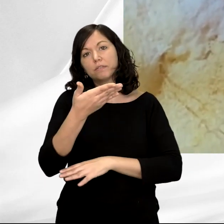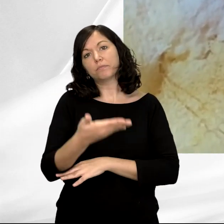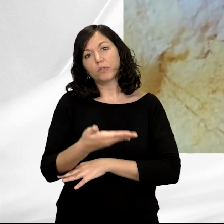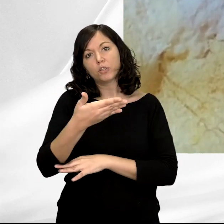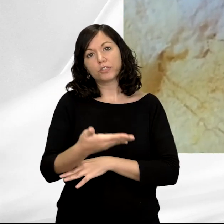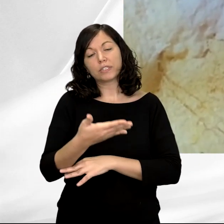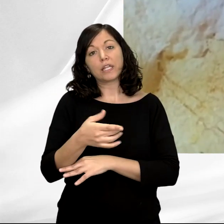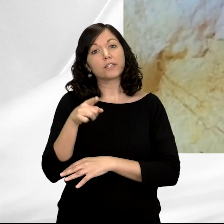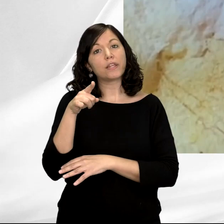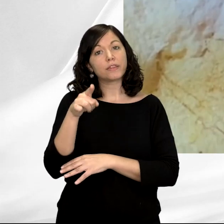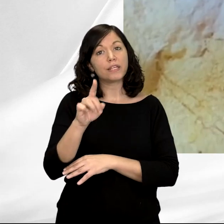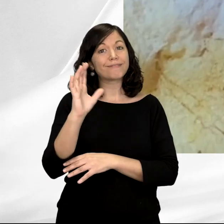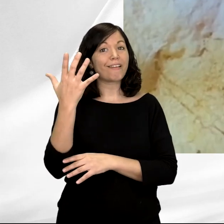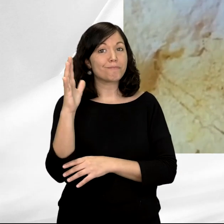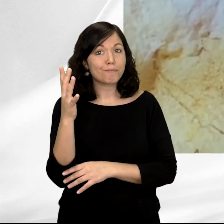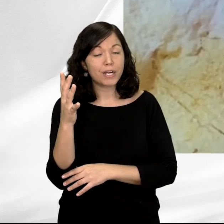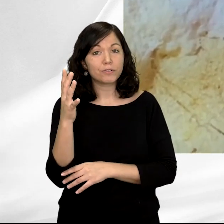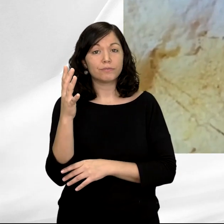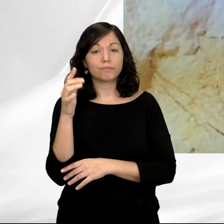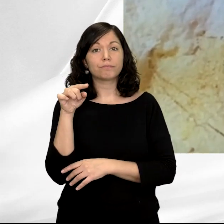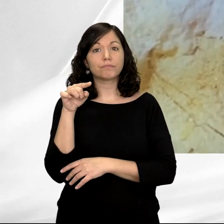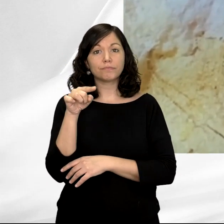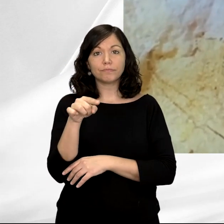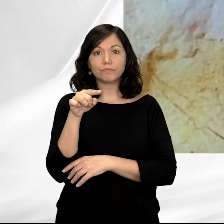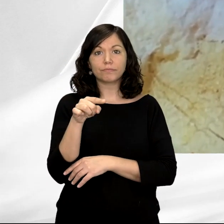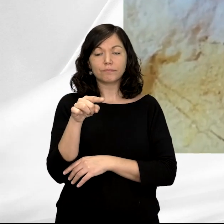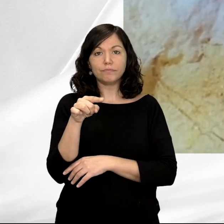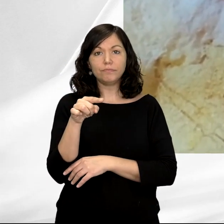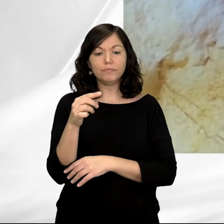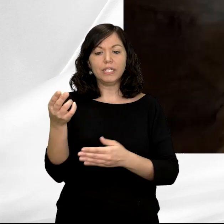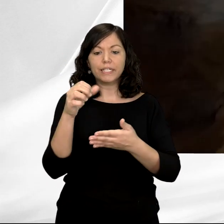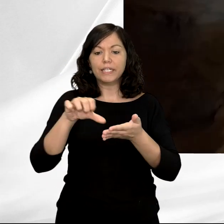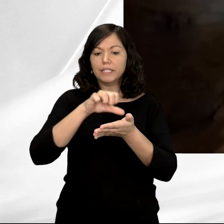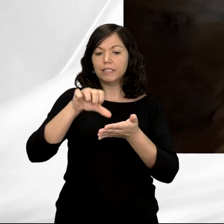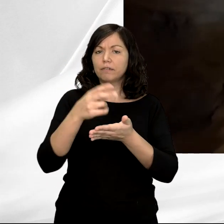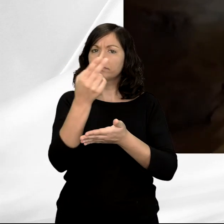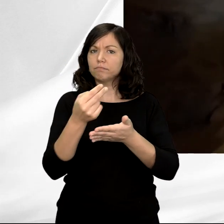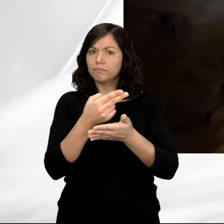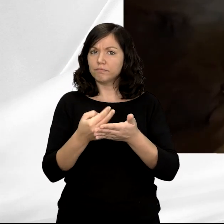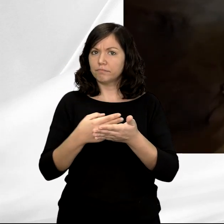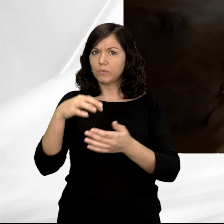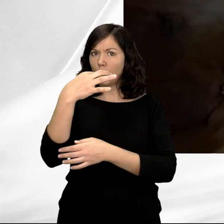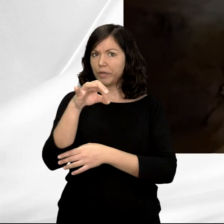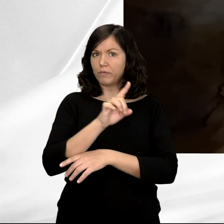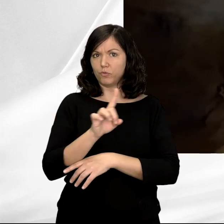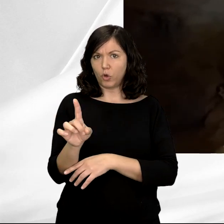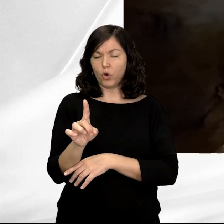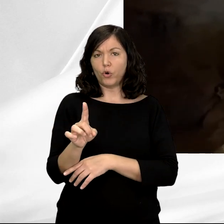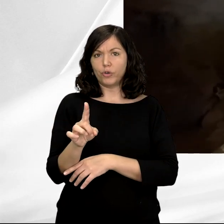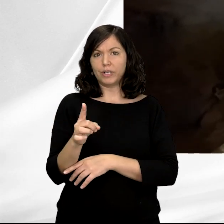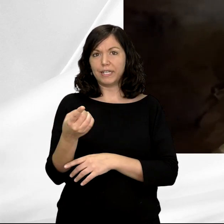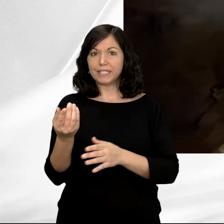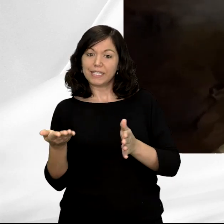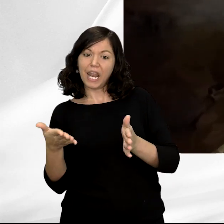estas manos es que aquí no estamos ante una representación gráfica tan solo, sino que es la propia